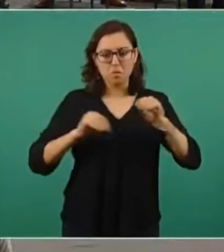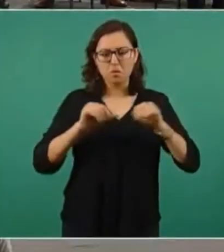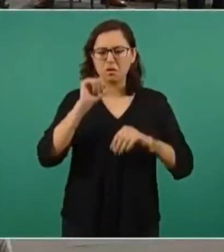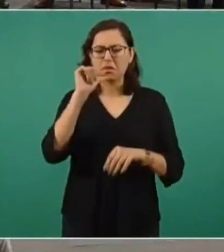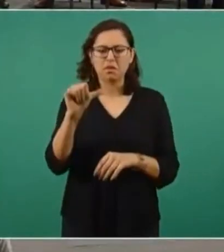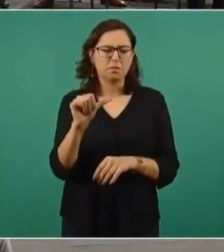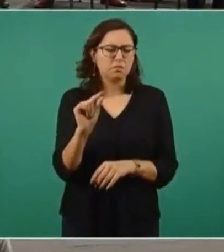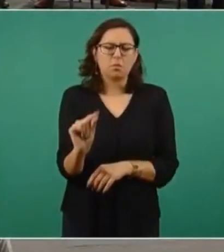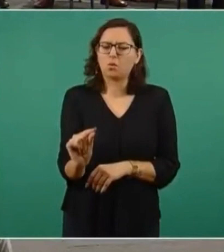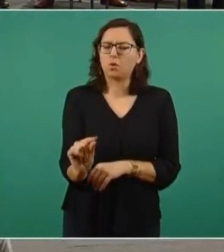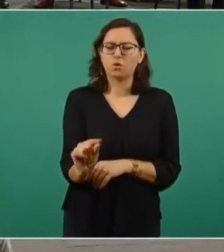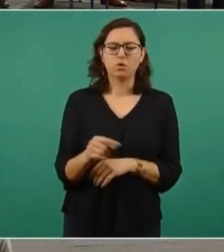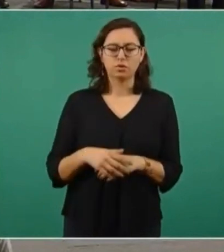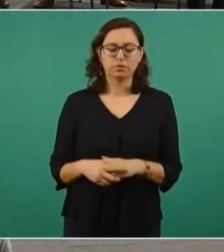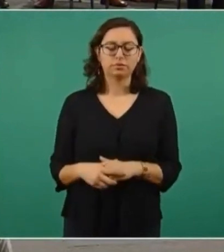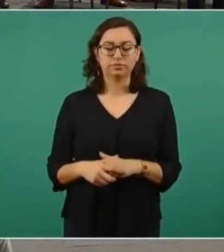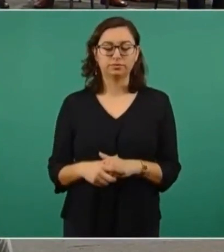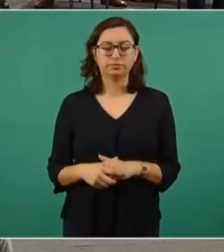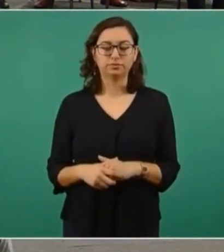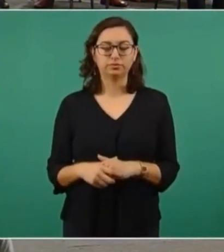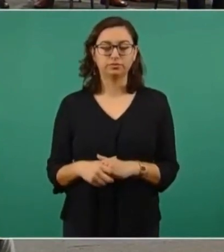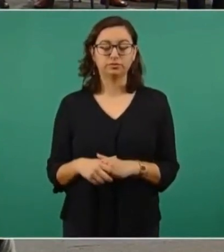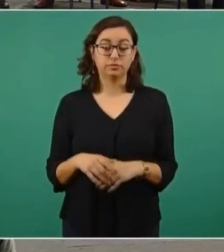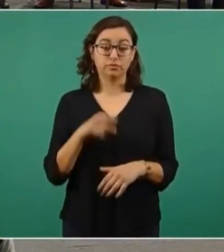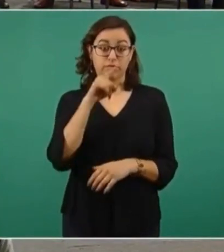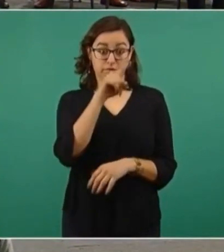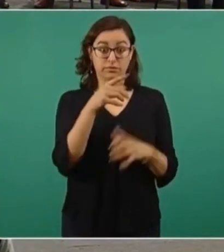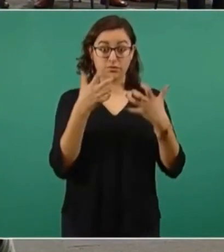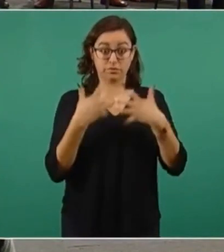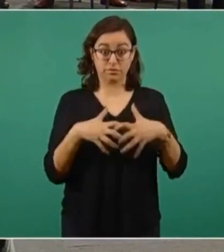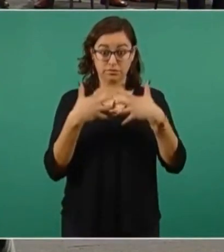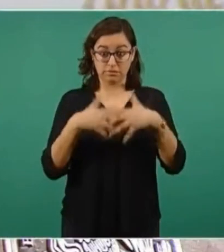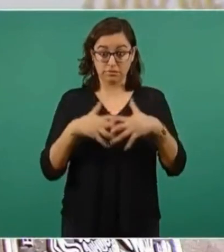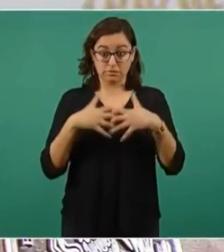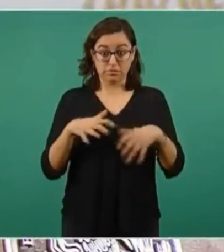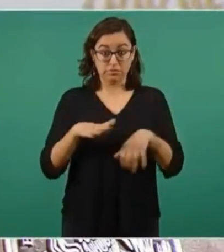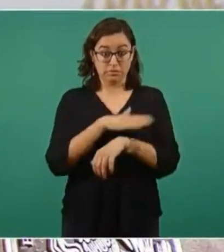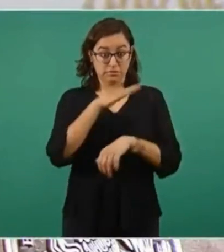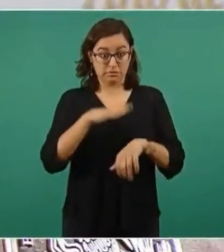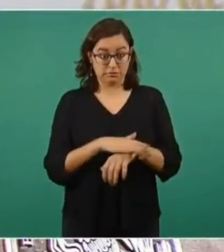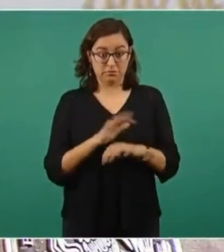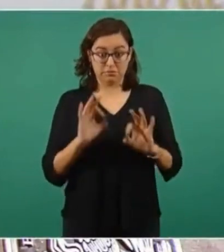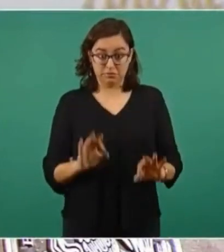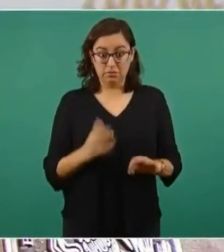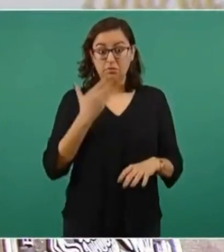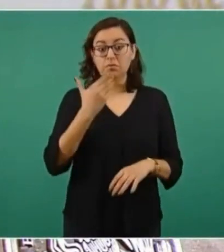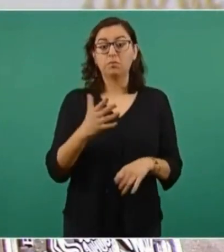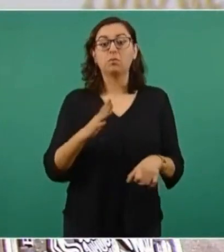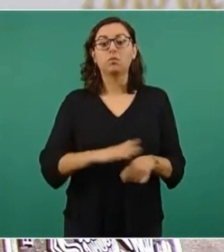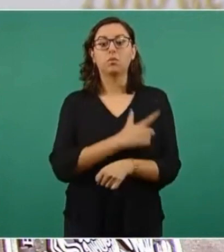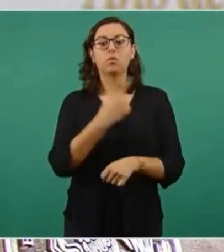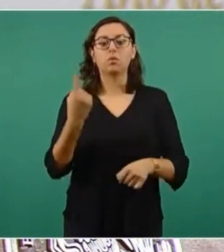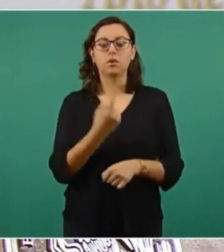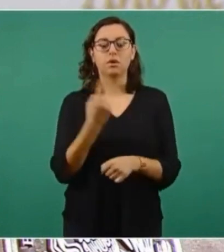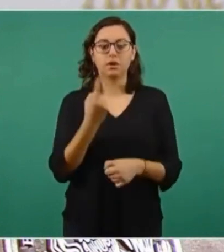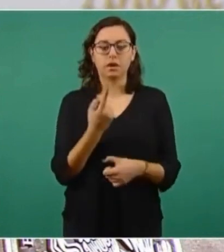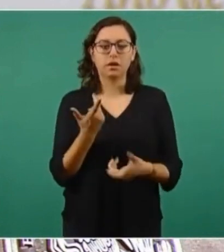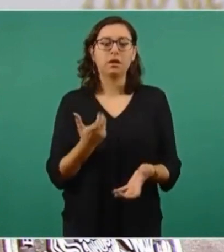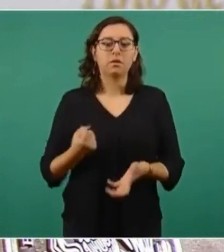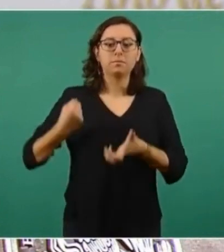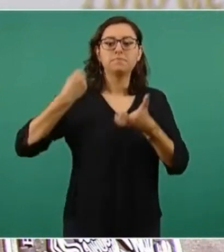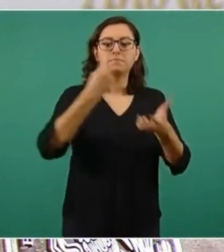razones por las que la refinería alcanza estas cifras son las inversiones que se han realizado en su